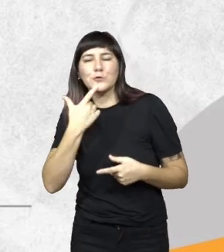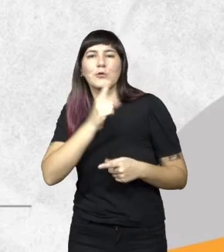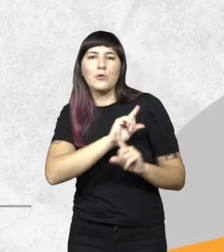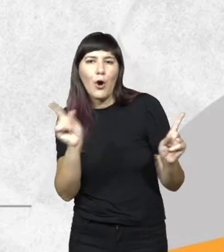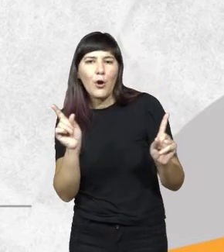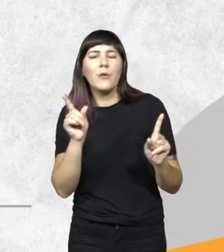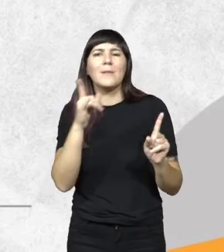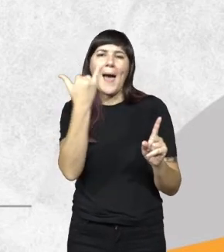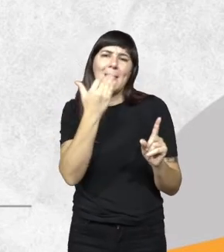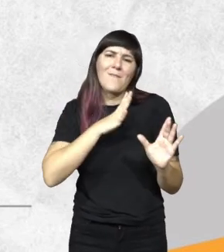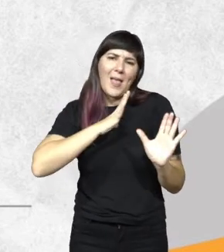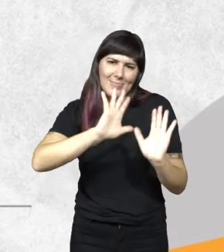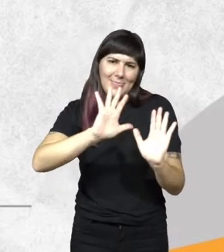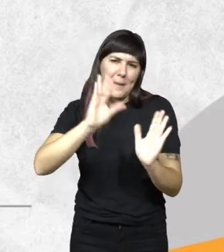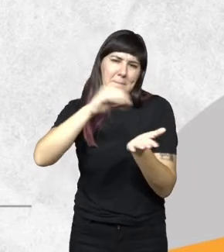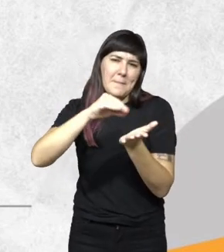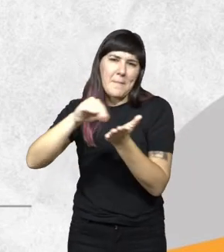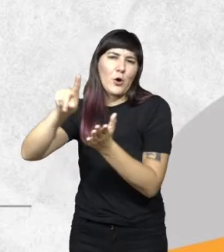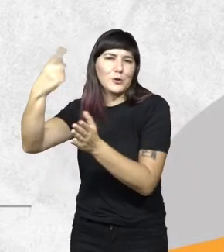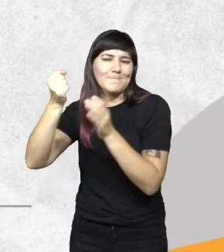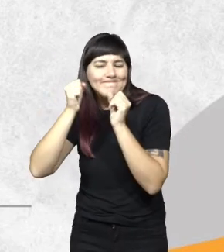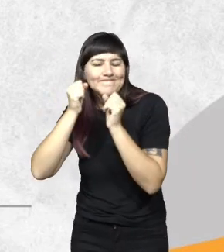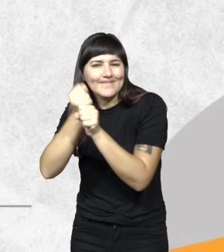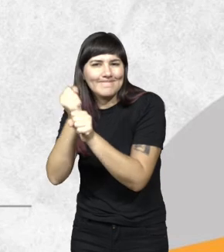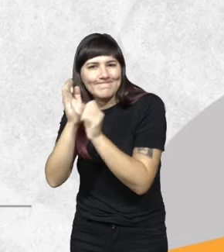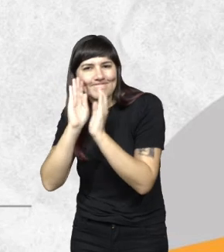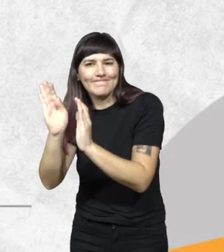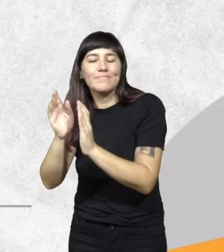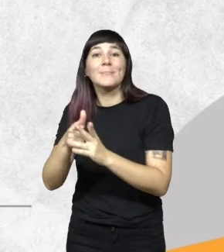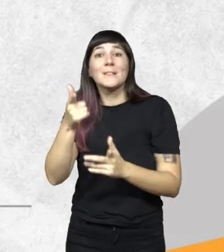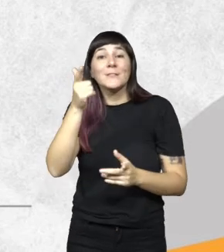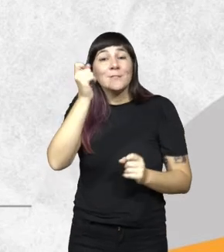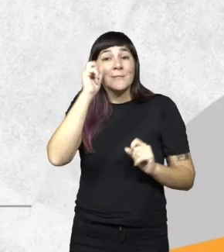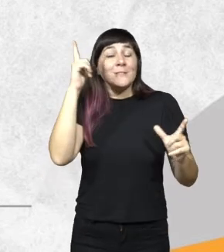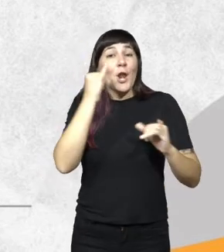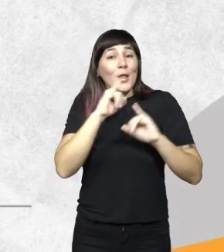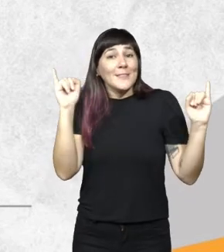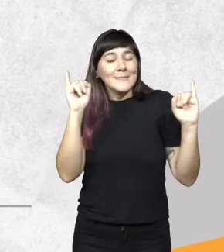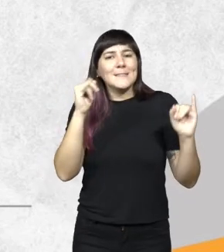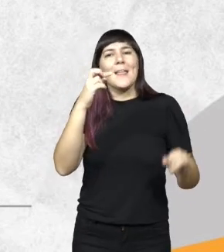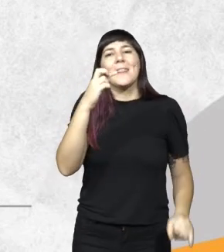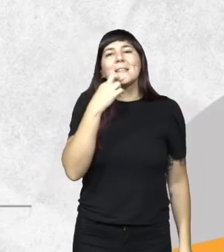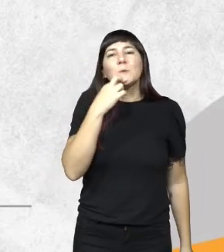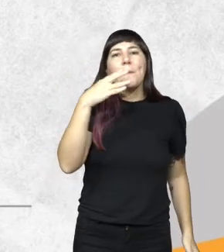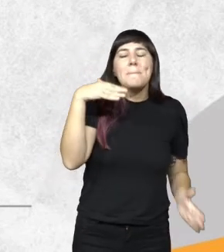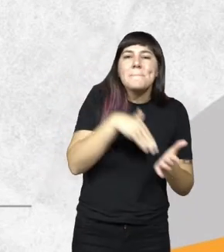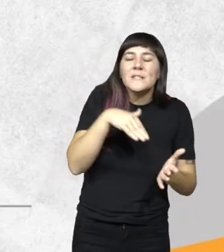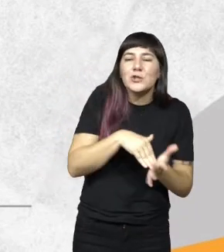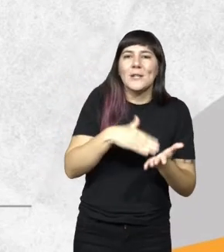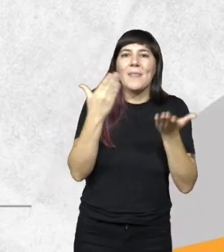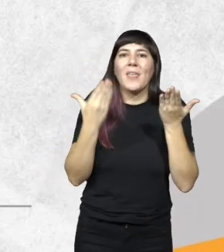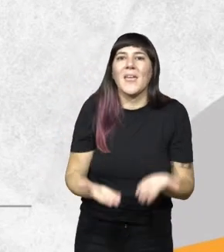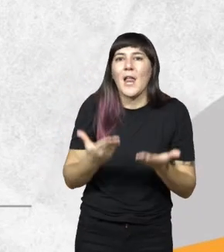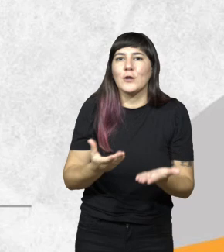todavía tenemos que trabajar. Pero la mejor noticia fue que llegamos a 19 millones de kilos en un año y nos pareció